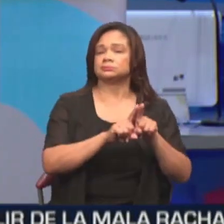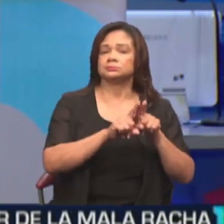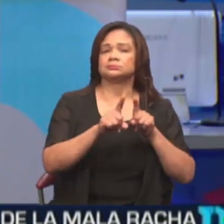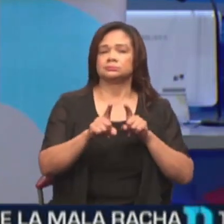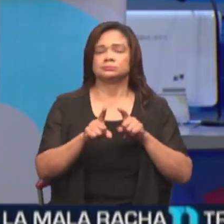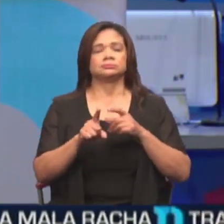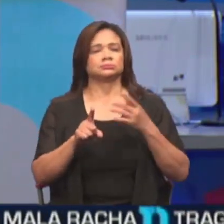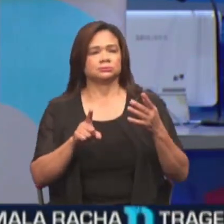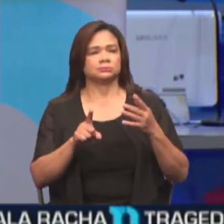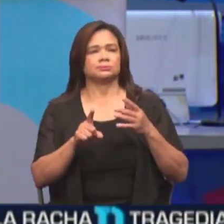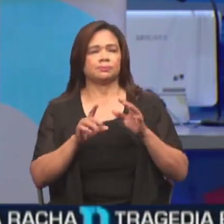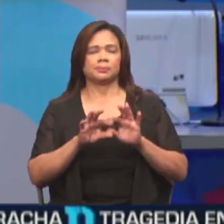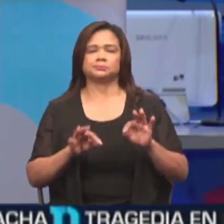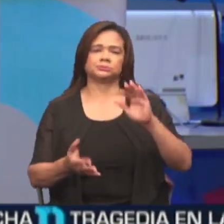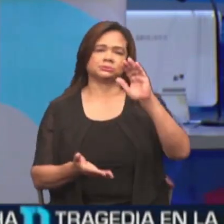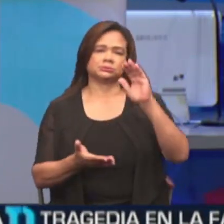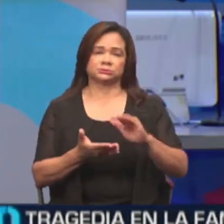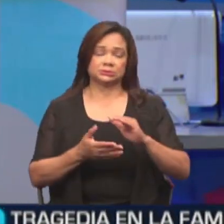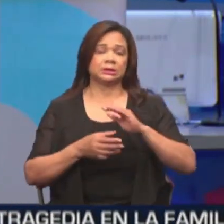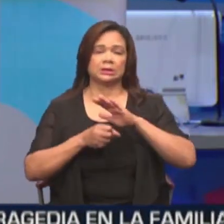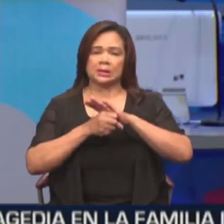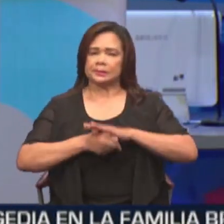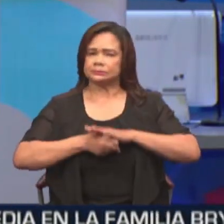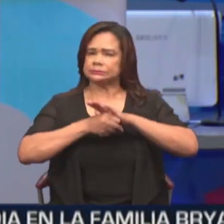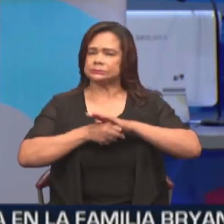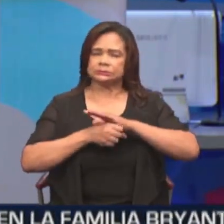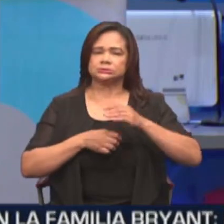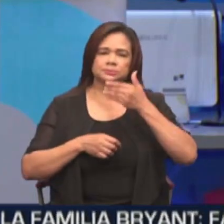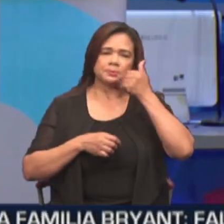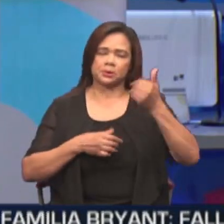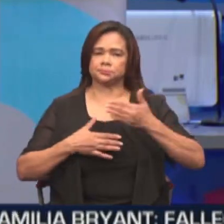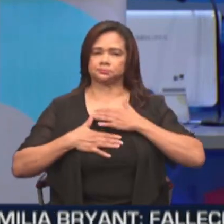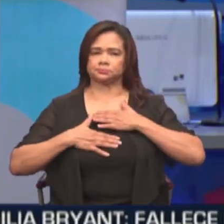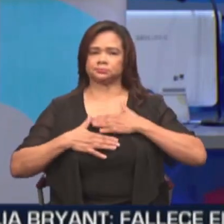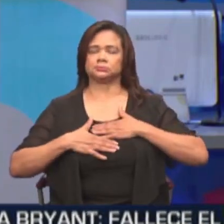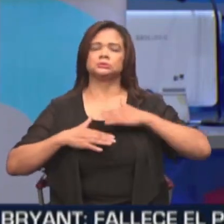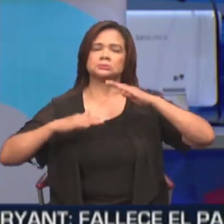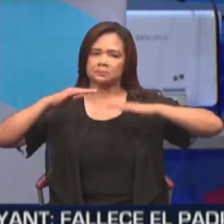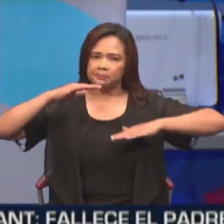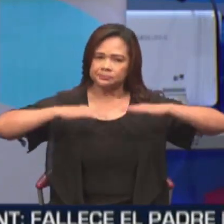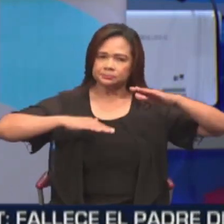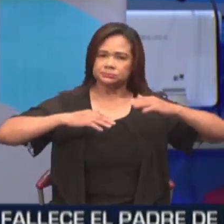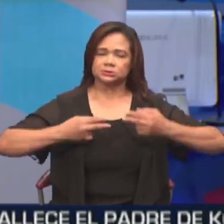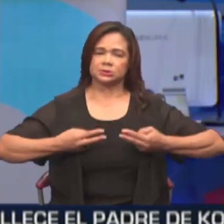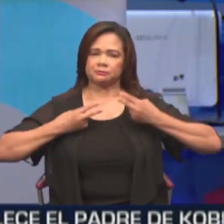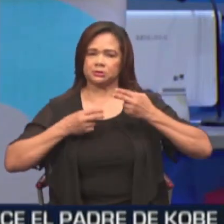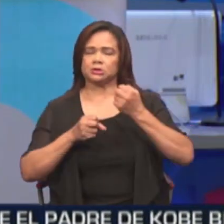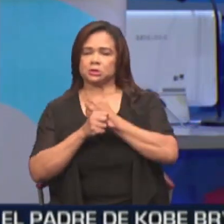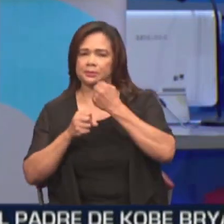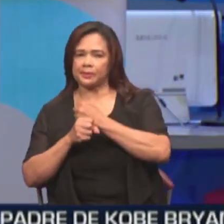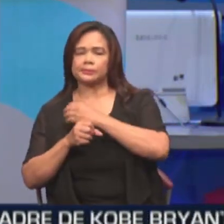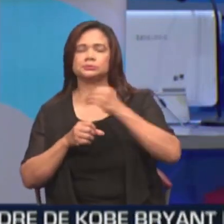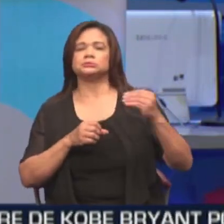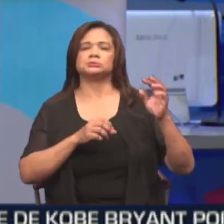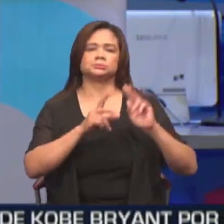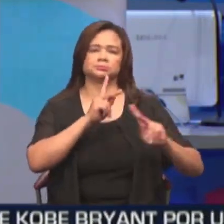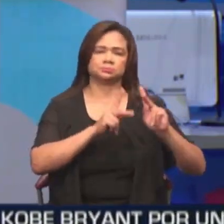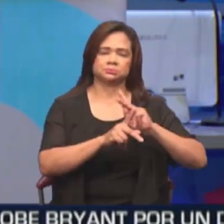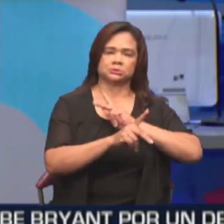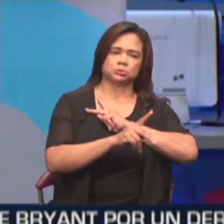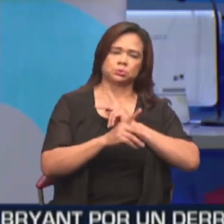hubo una notable disminución del estrés y una mejora en el balance entre la vida laboral y personal.